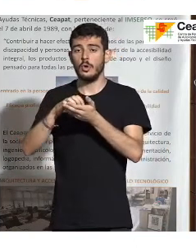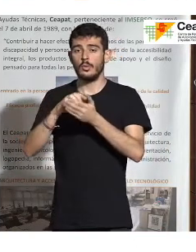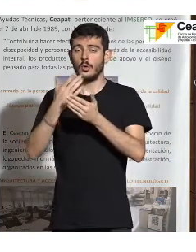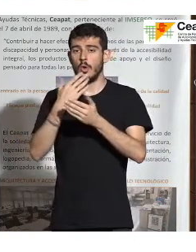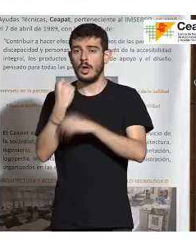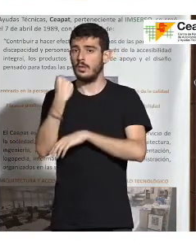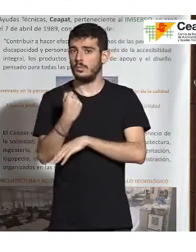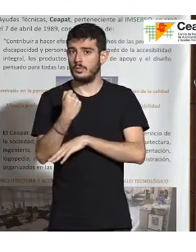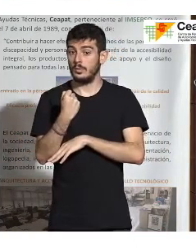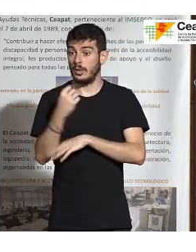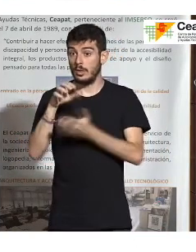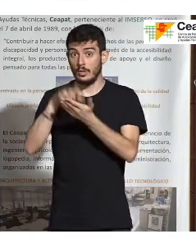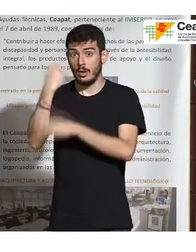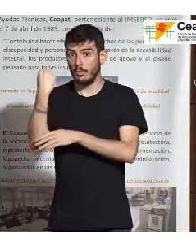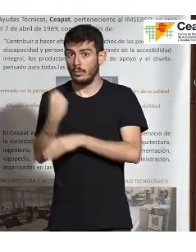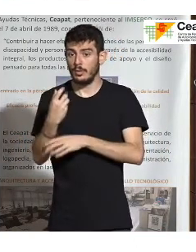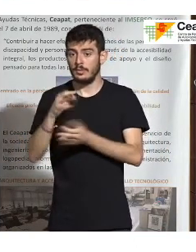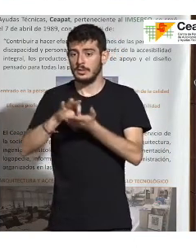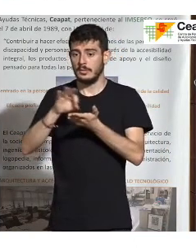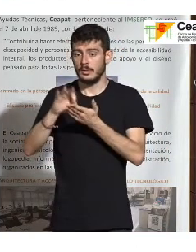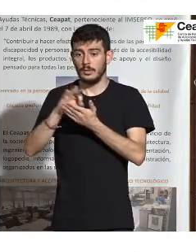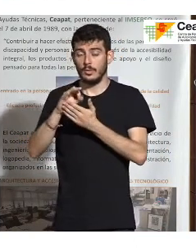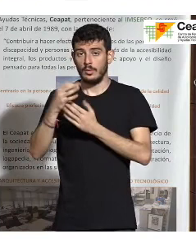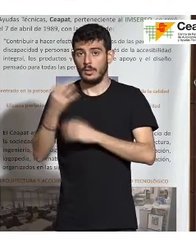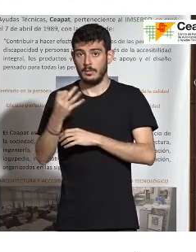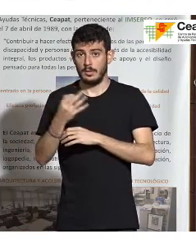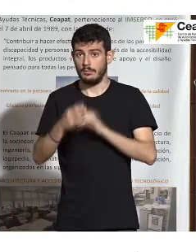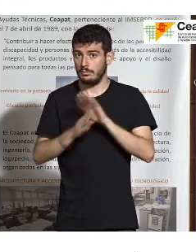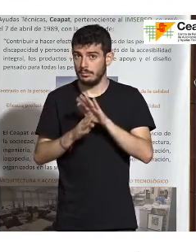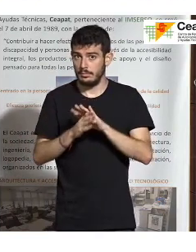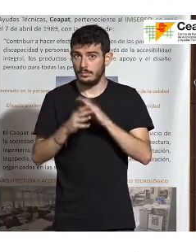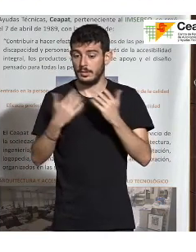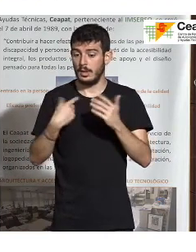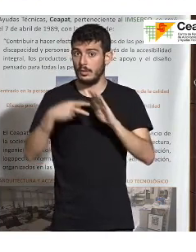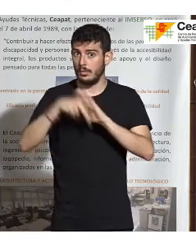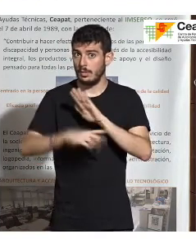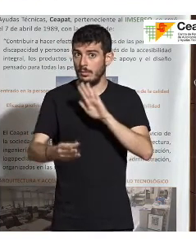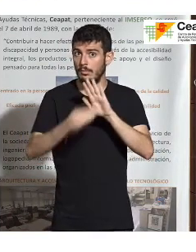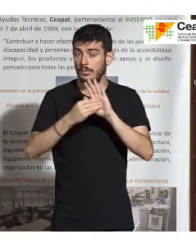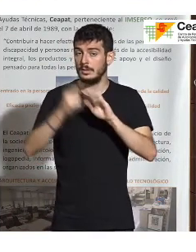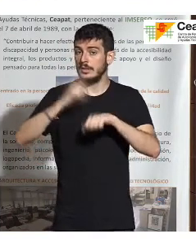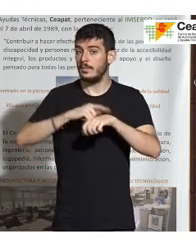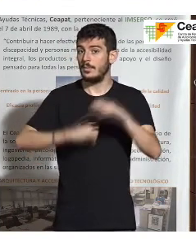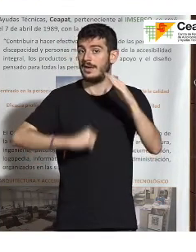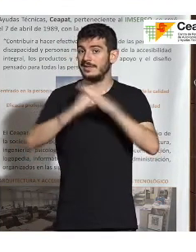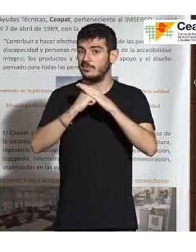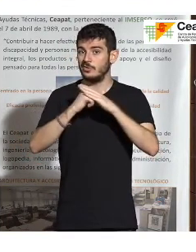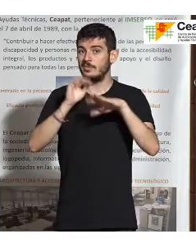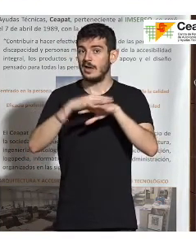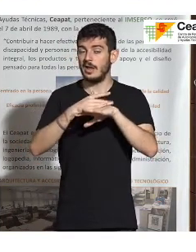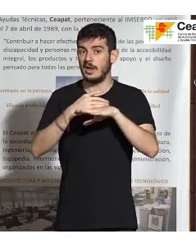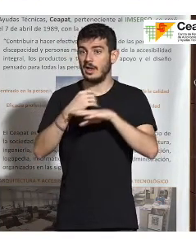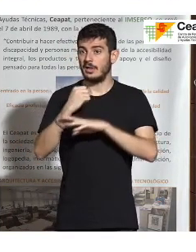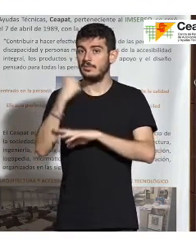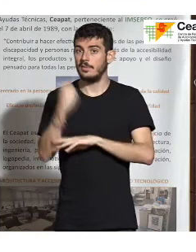poder seguir prestando servicio. Hemos incorporado en esta nube que, bueno, pues un tiempo máximo para levantar el respaldo.